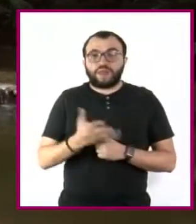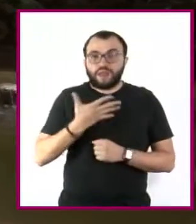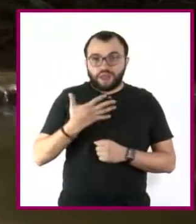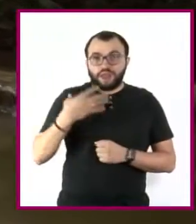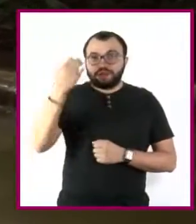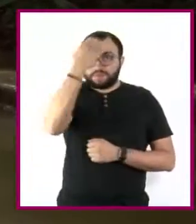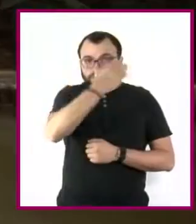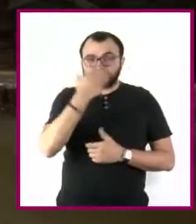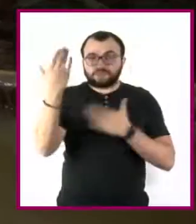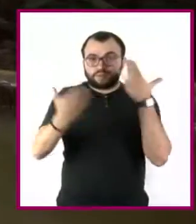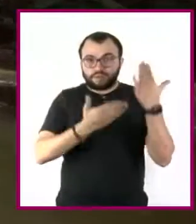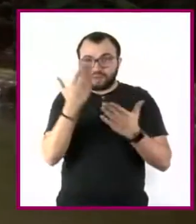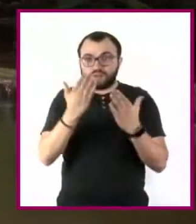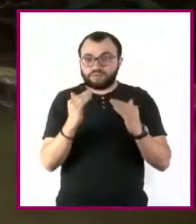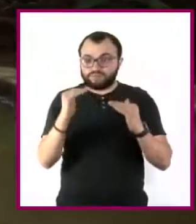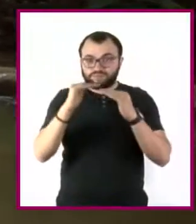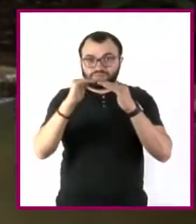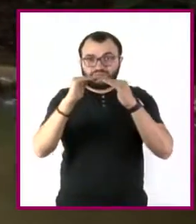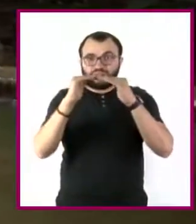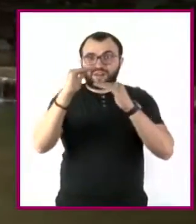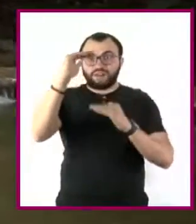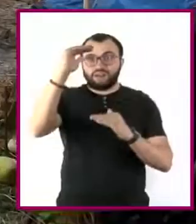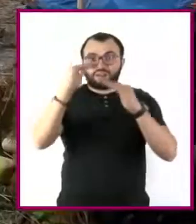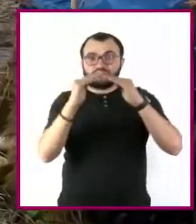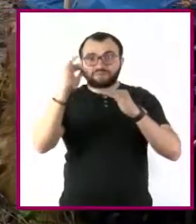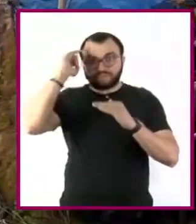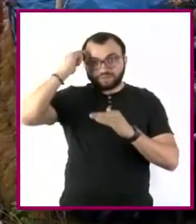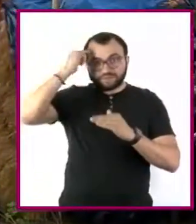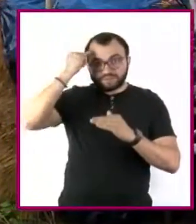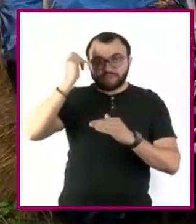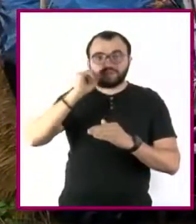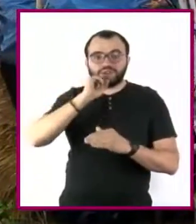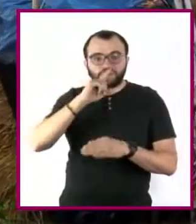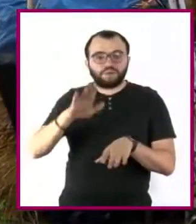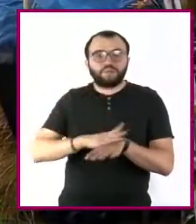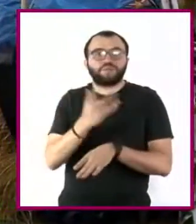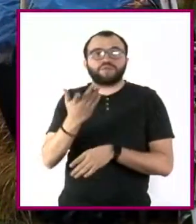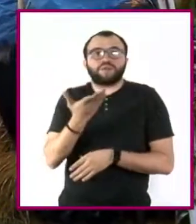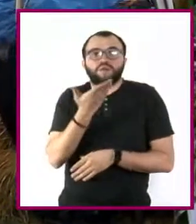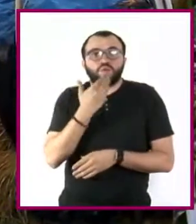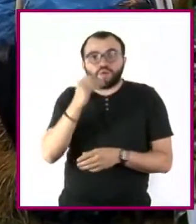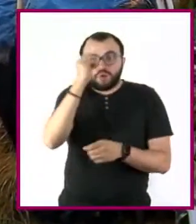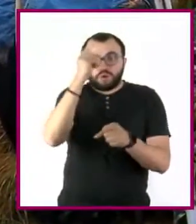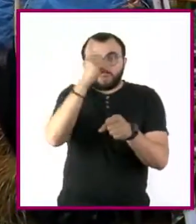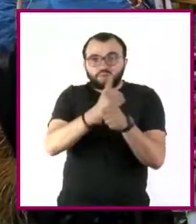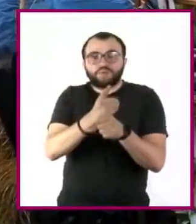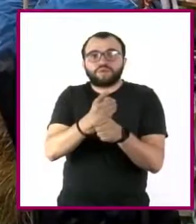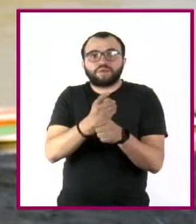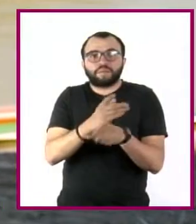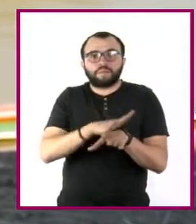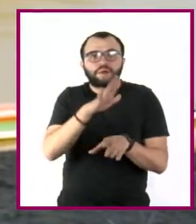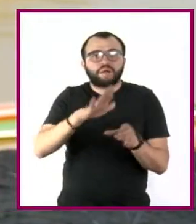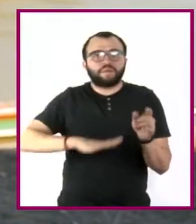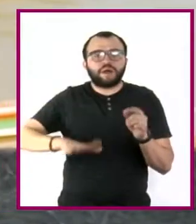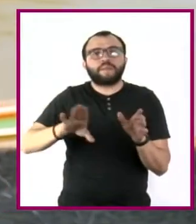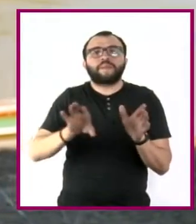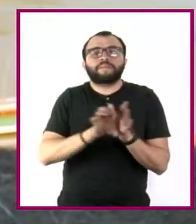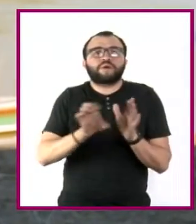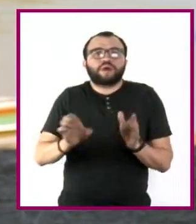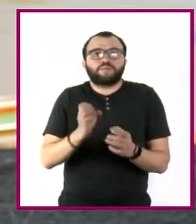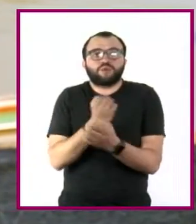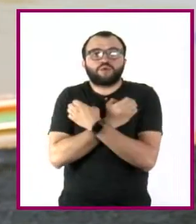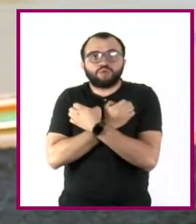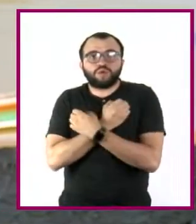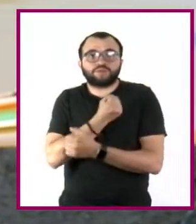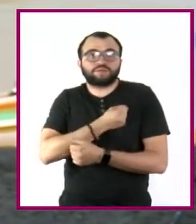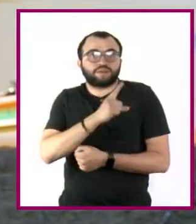revelan que la desigualdad en la que viven los pueblos indígenas es por la carencia de oportunidades en los aspectos más básicos, como la educación y